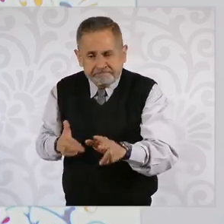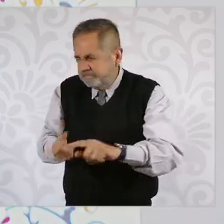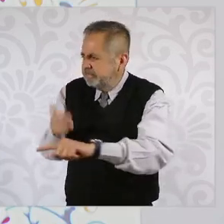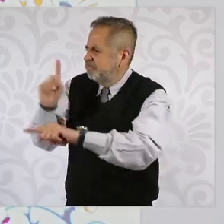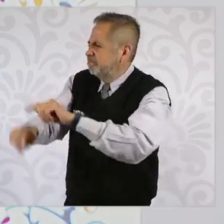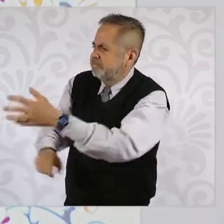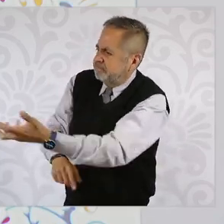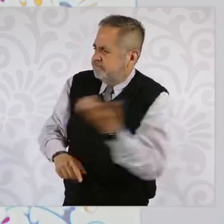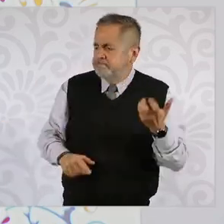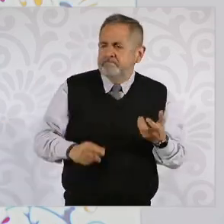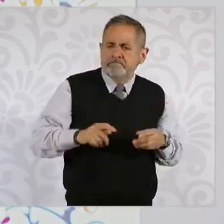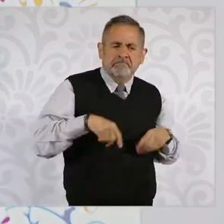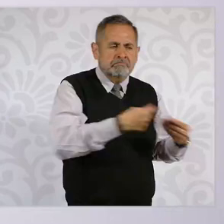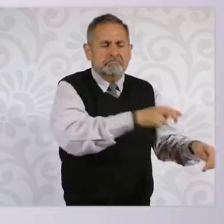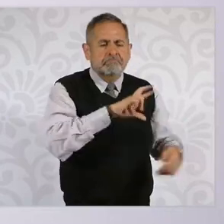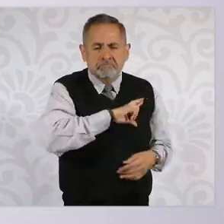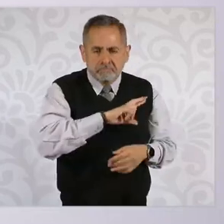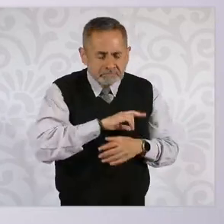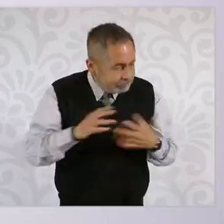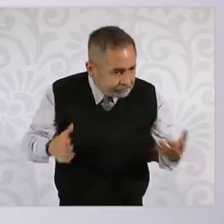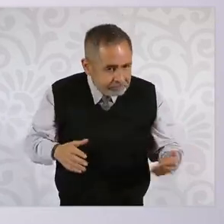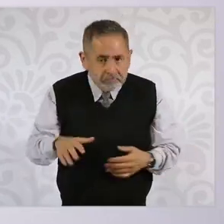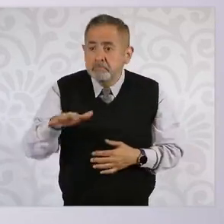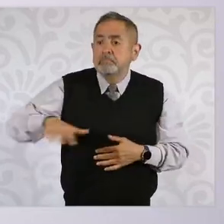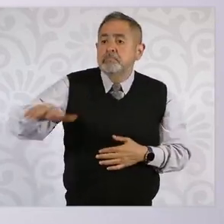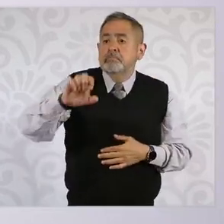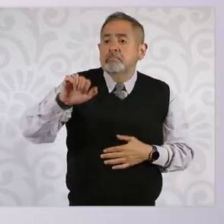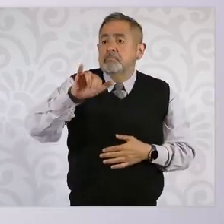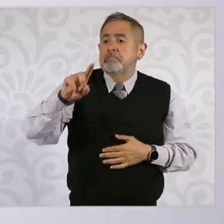para privatizar el ejido.